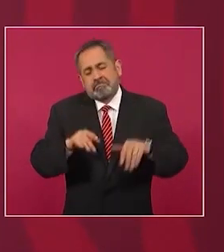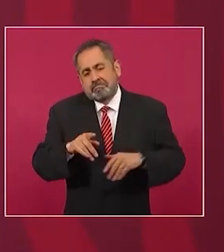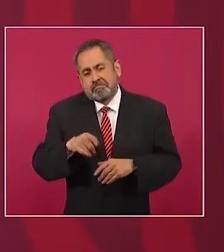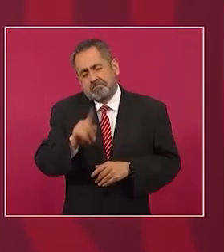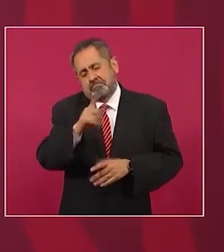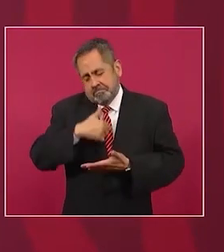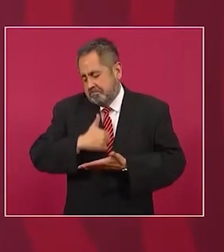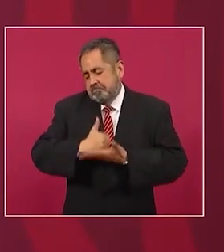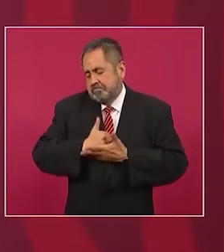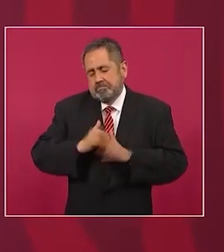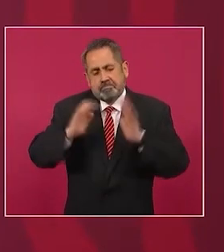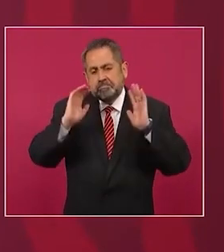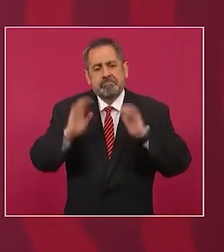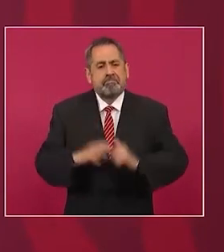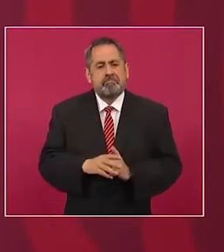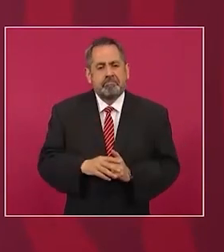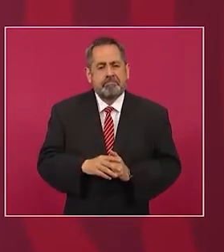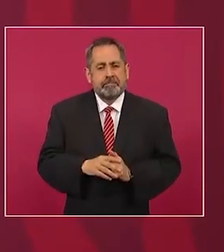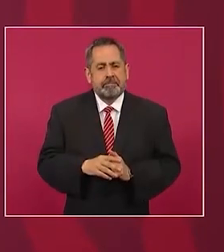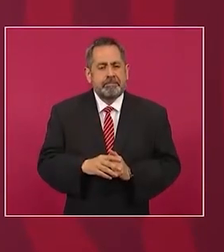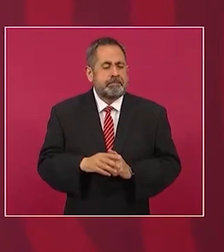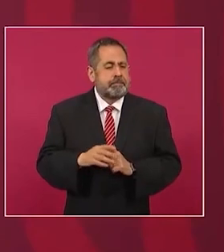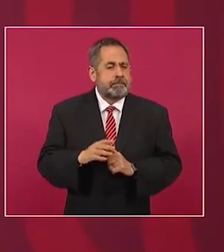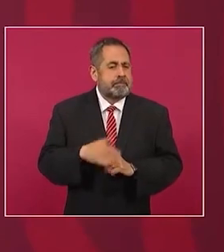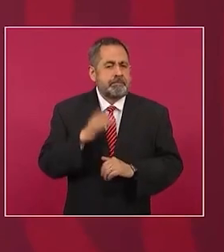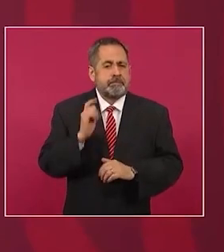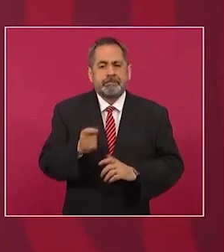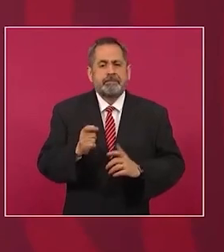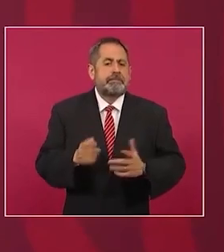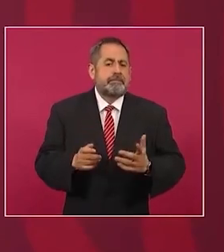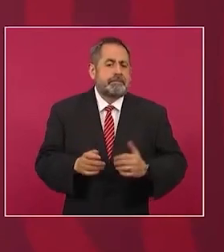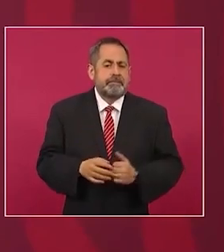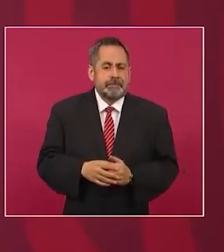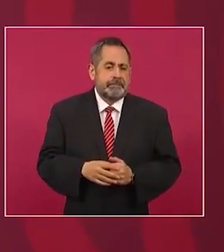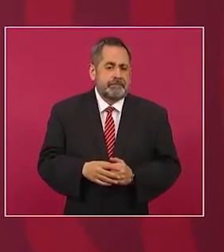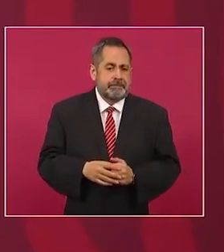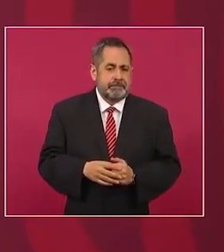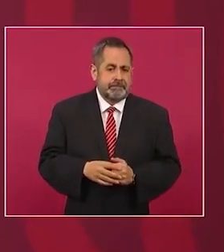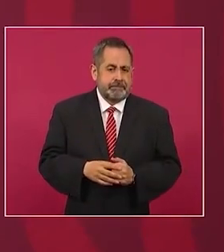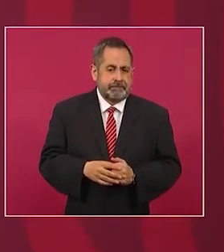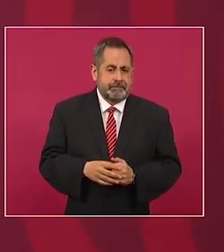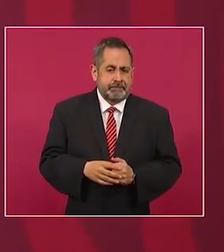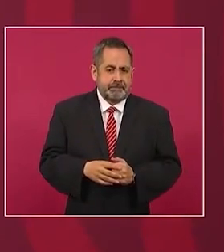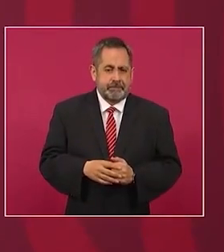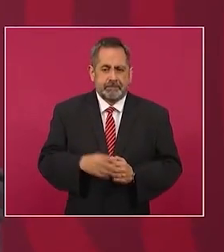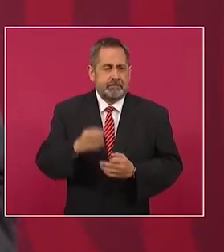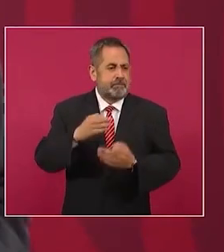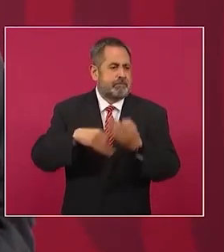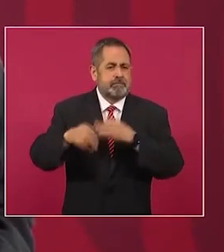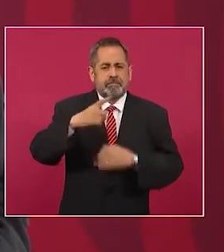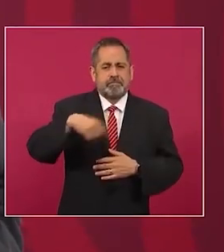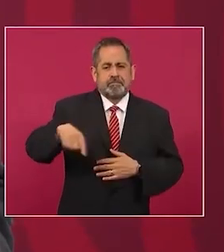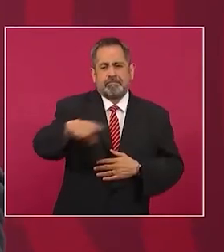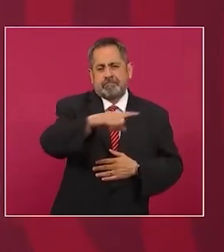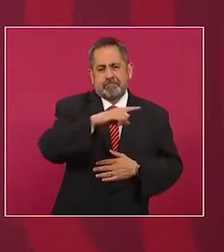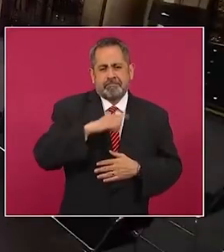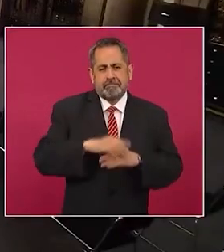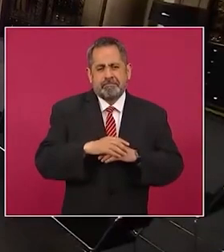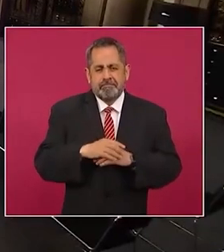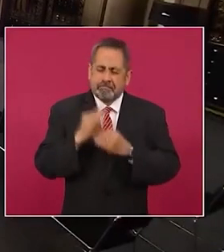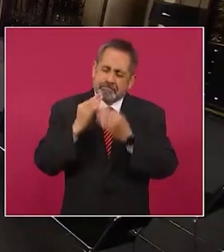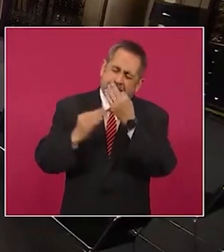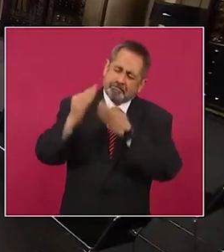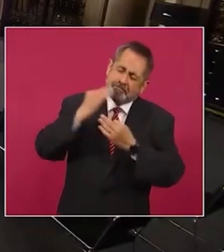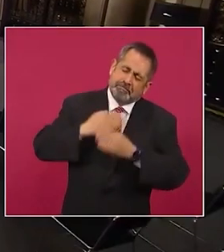sobre todo porque a todos nos gusta que nos